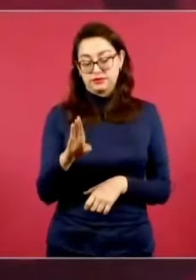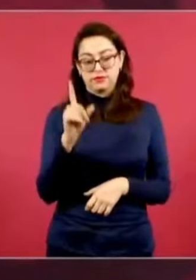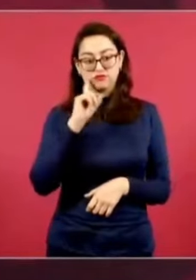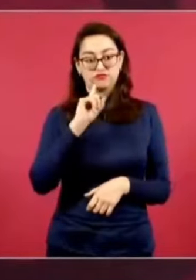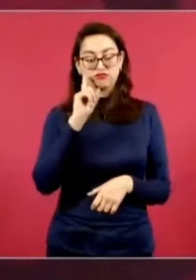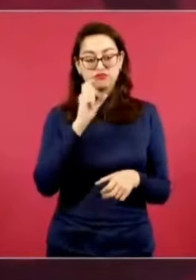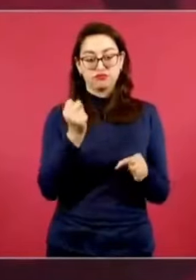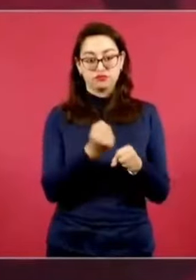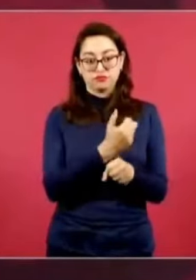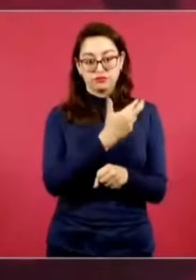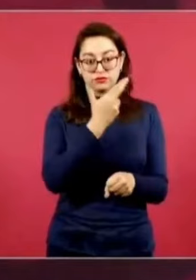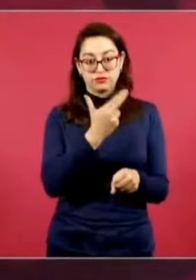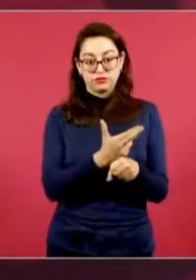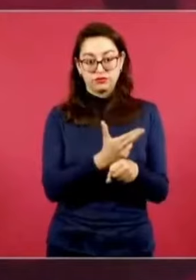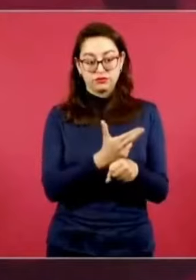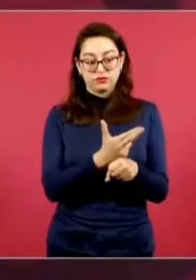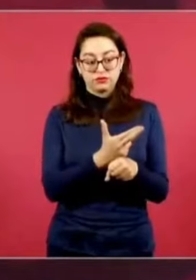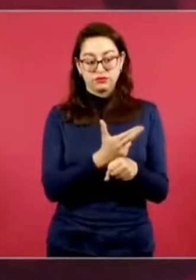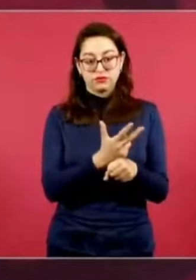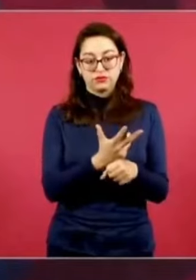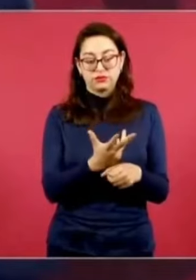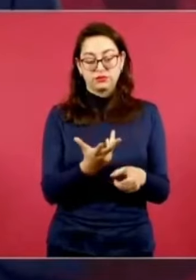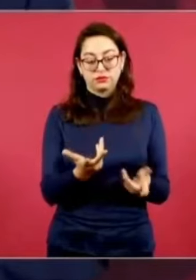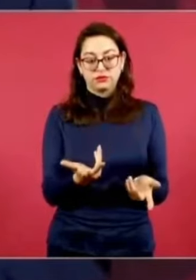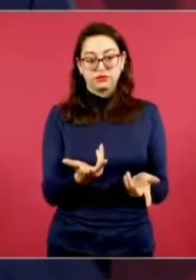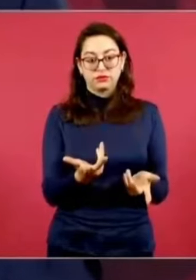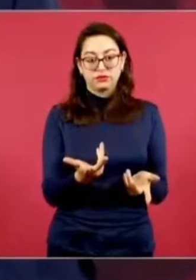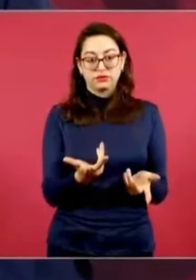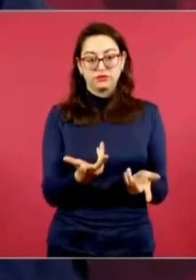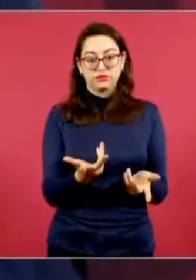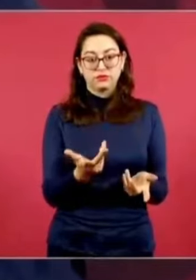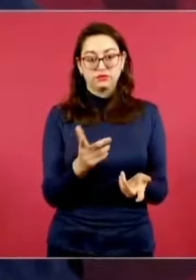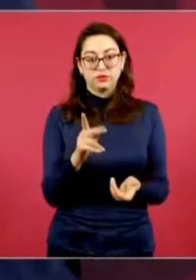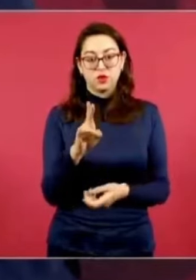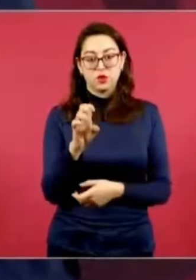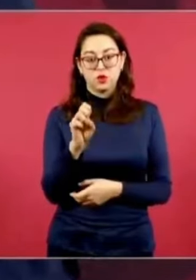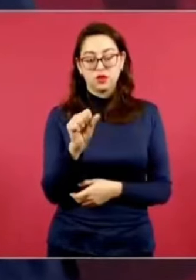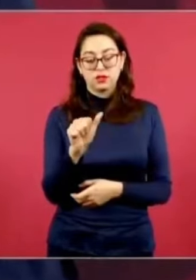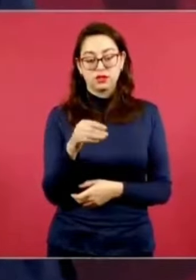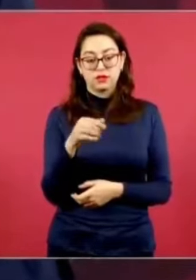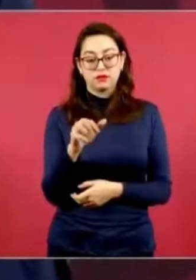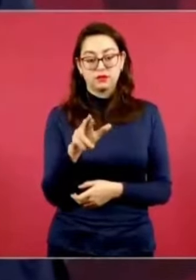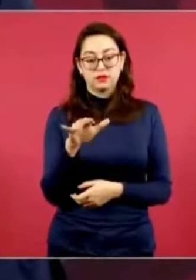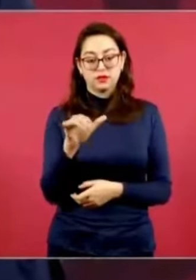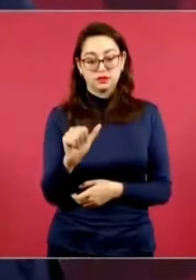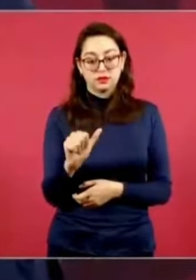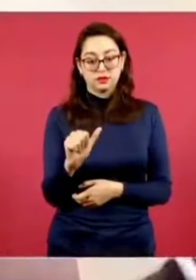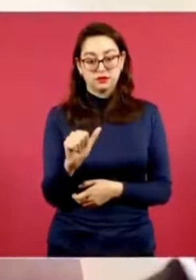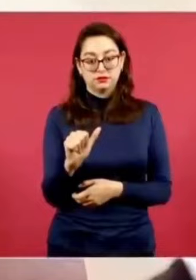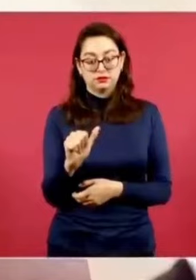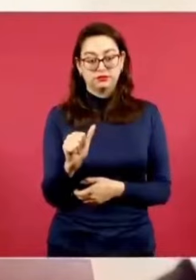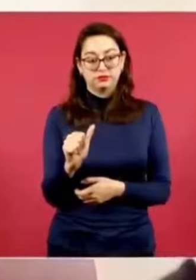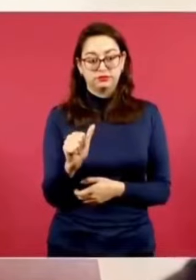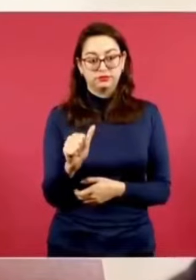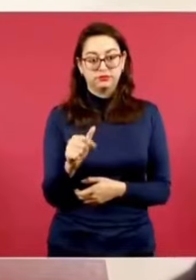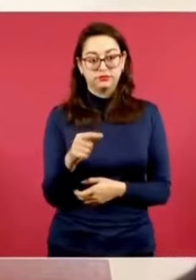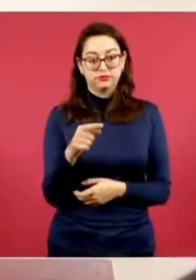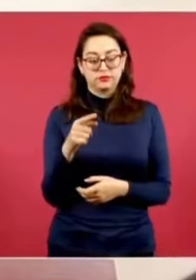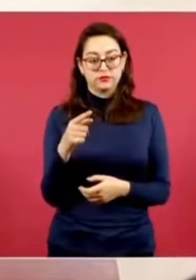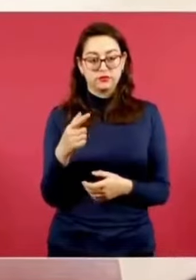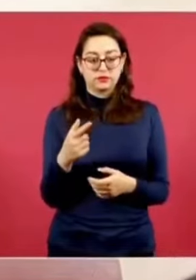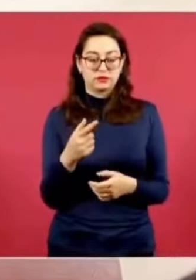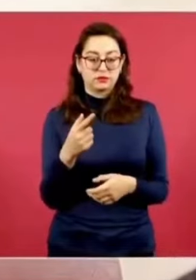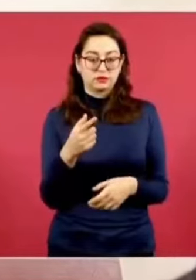Luisa María Alcalde, pueda asistir a Querétaro